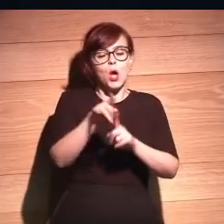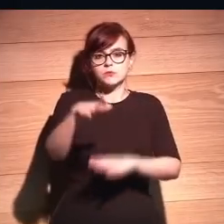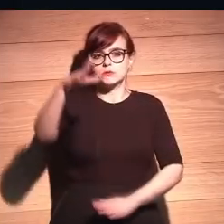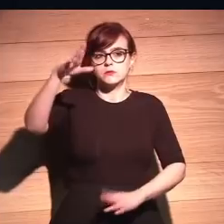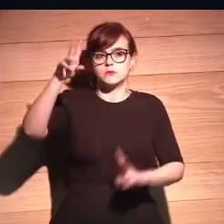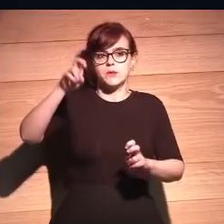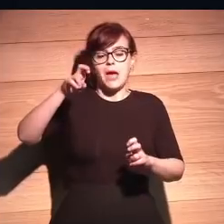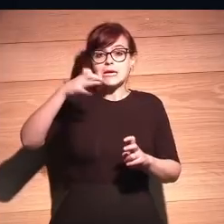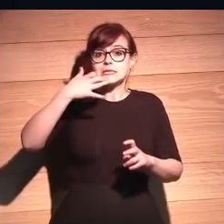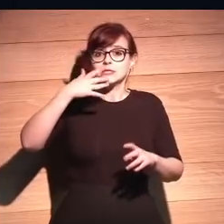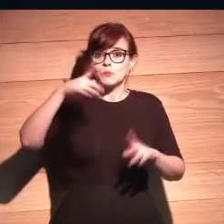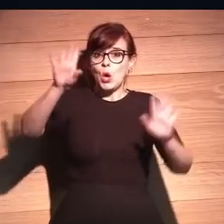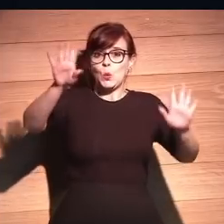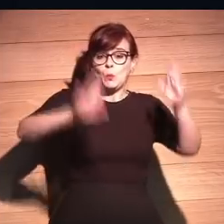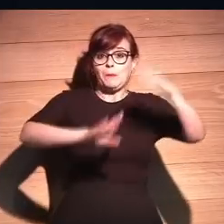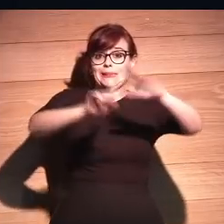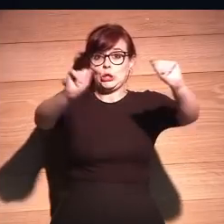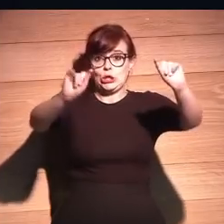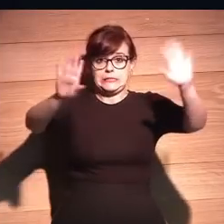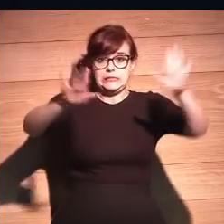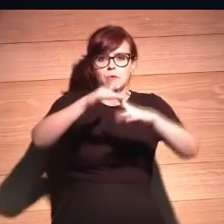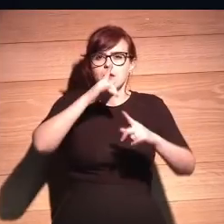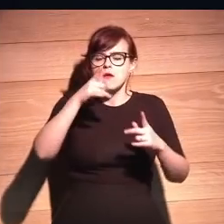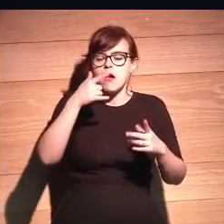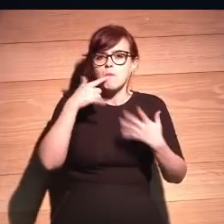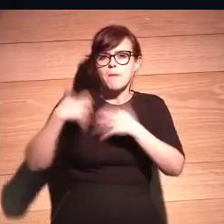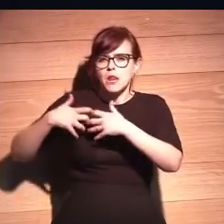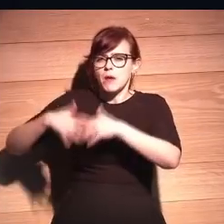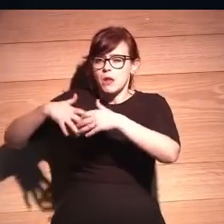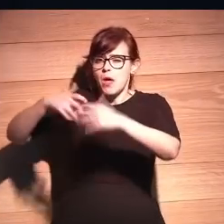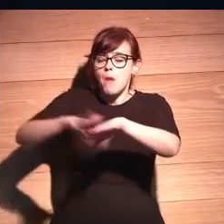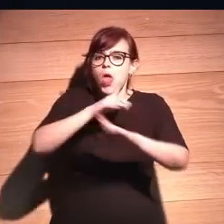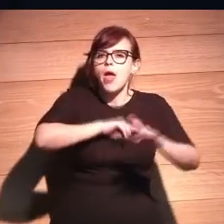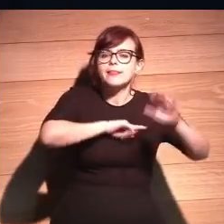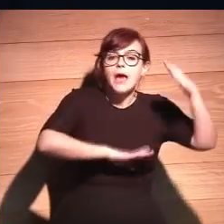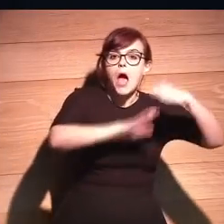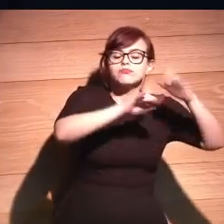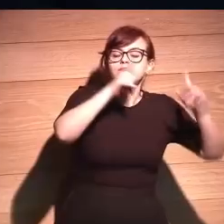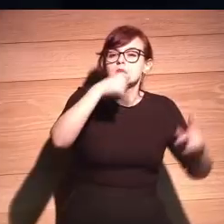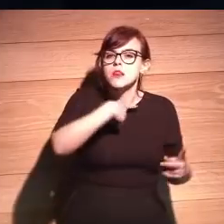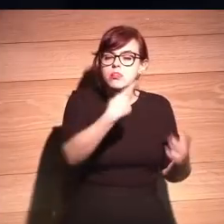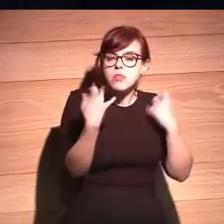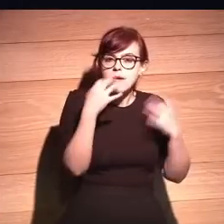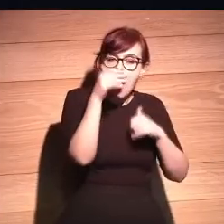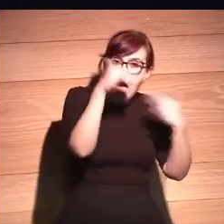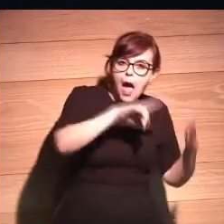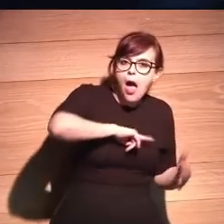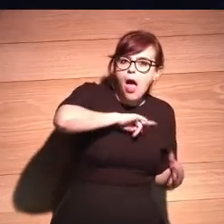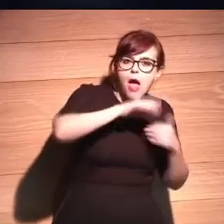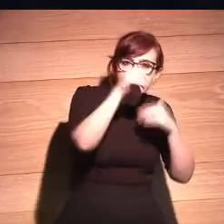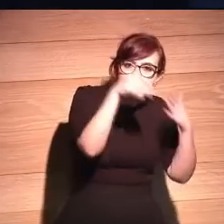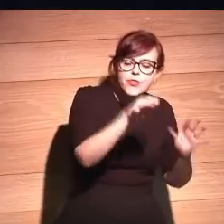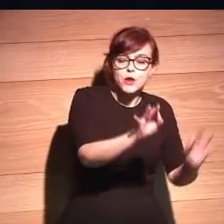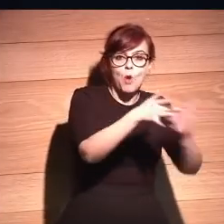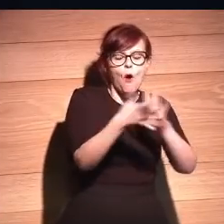de... Y si pensamos un poquito en ética, porque vamos avanzando a tal velocidad y lo vamos aceptando con tal velocidad,